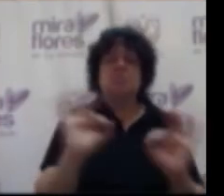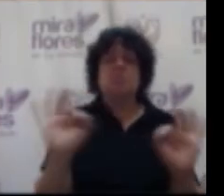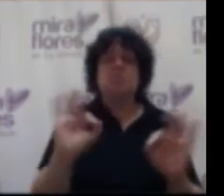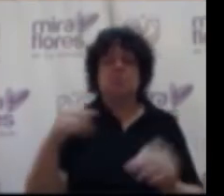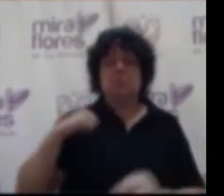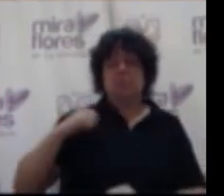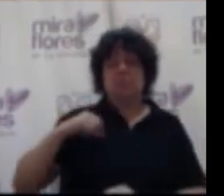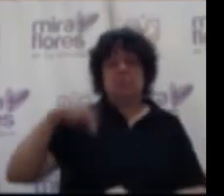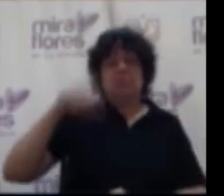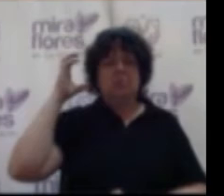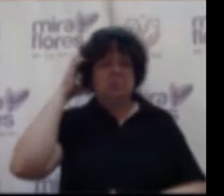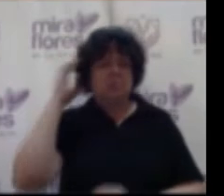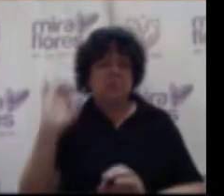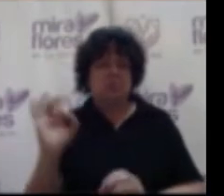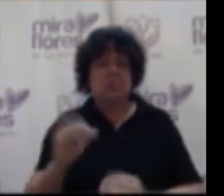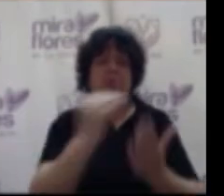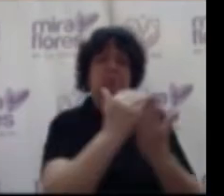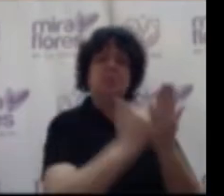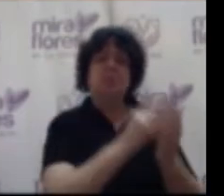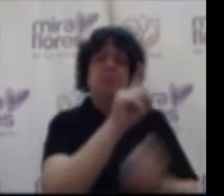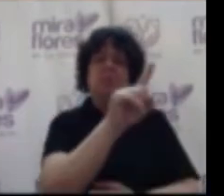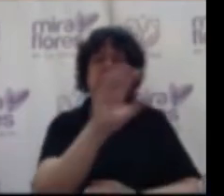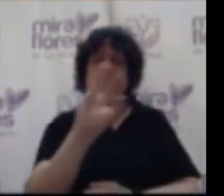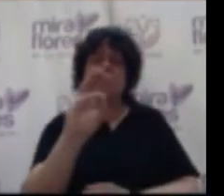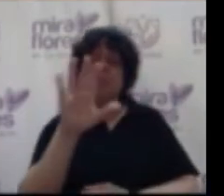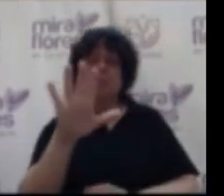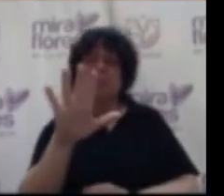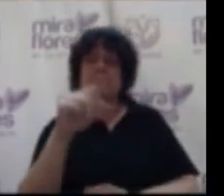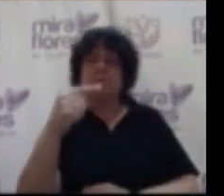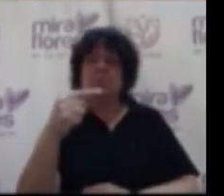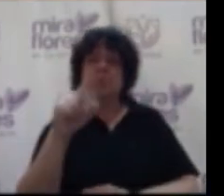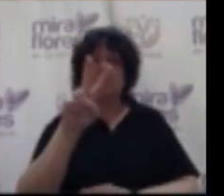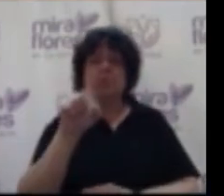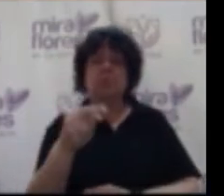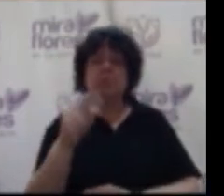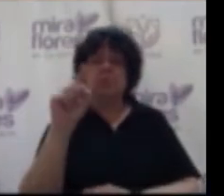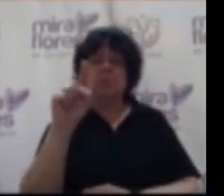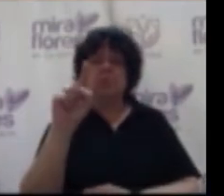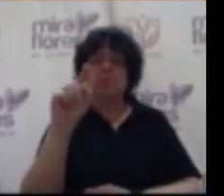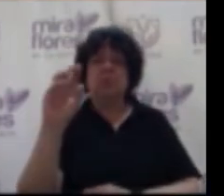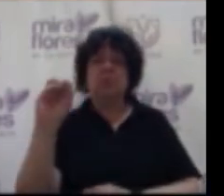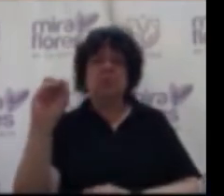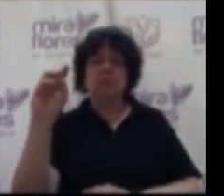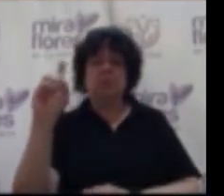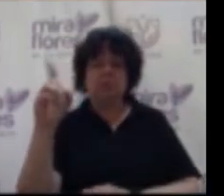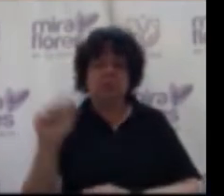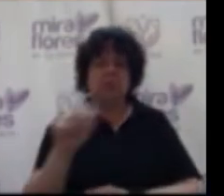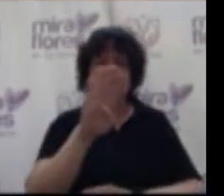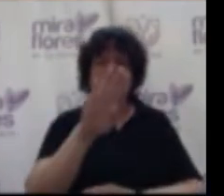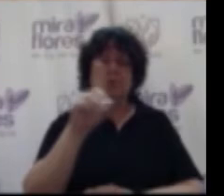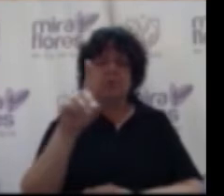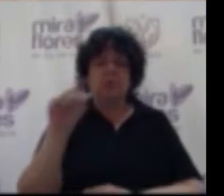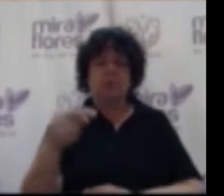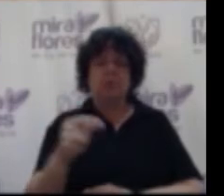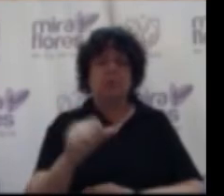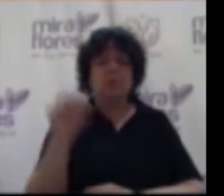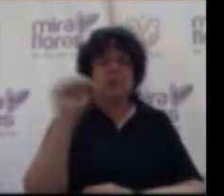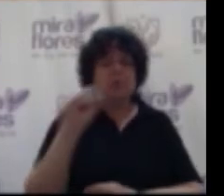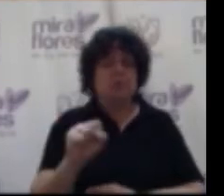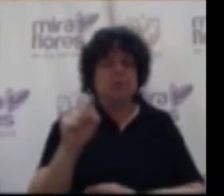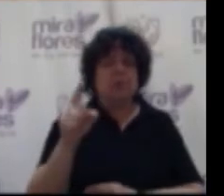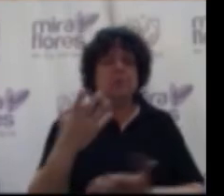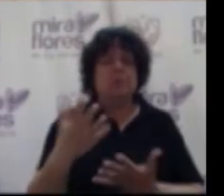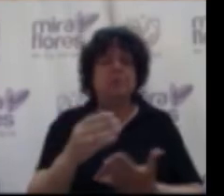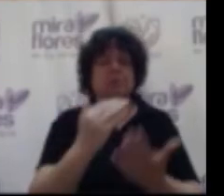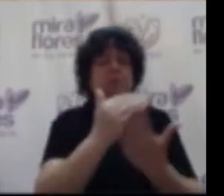gerencia de administración y finanzas número ciento sesenta y cinco guión dos mil dieciocho cuyo valor asciende a cuarenta y un mil soles de